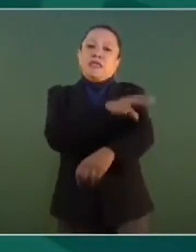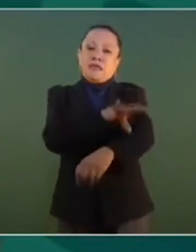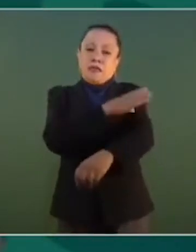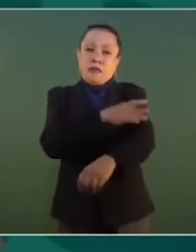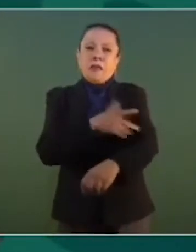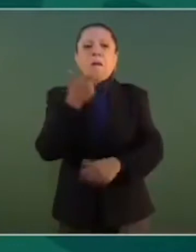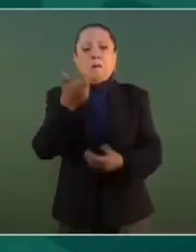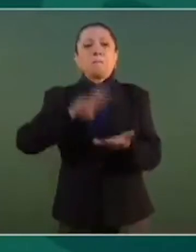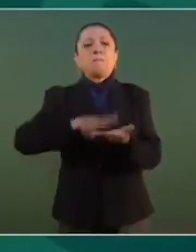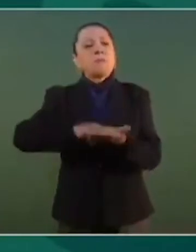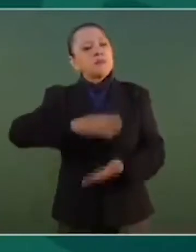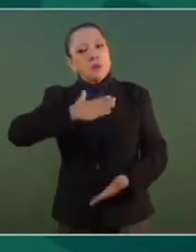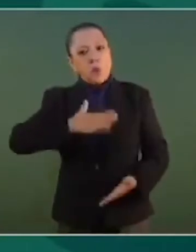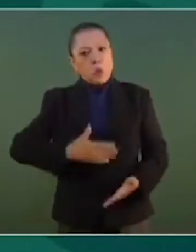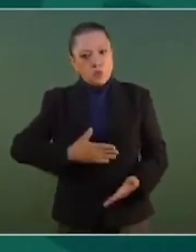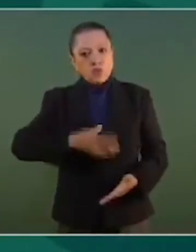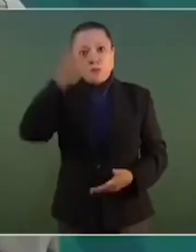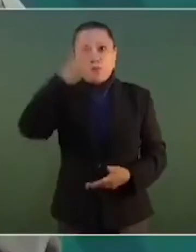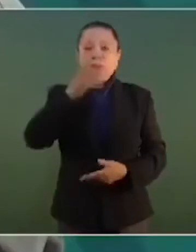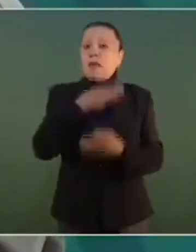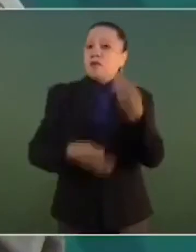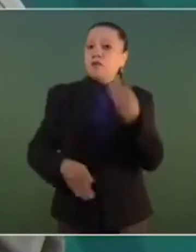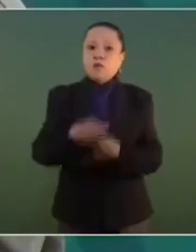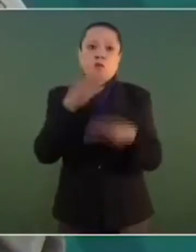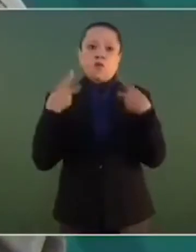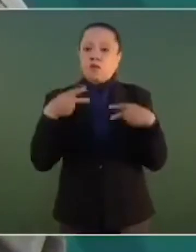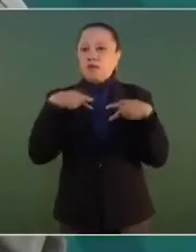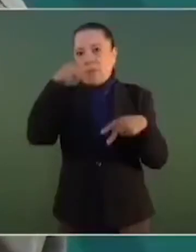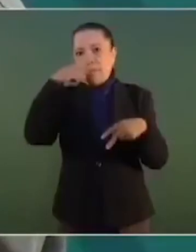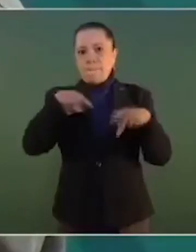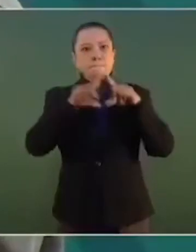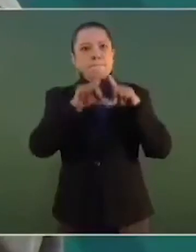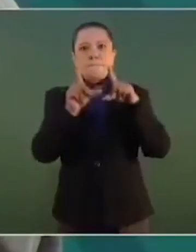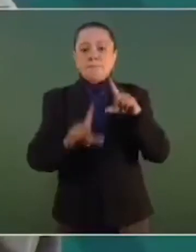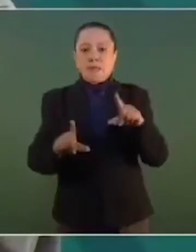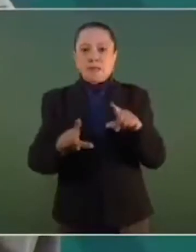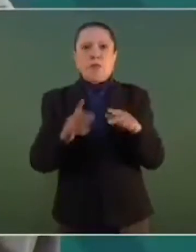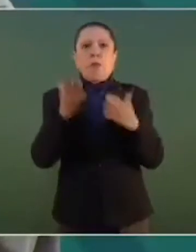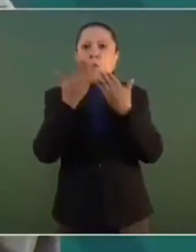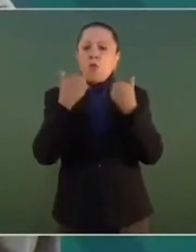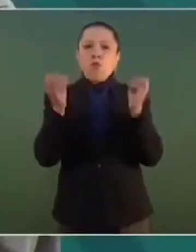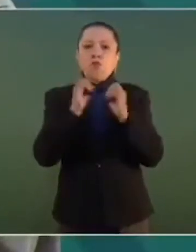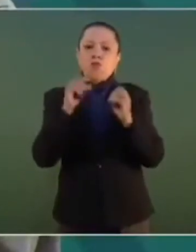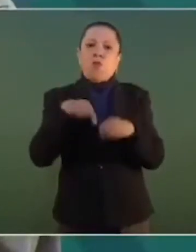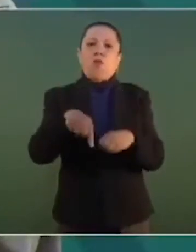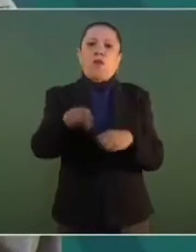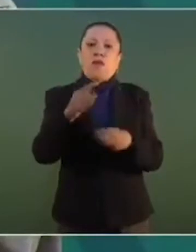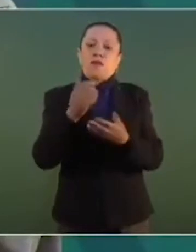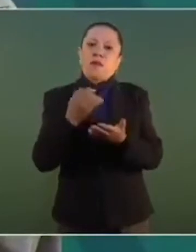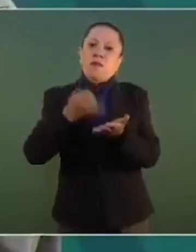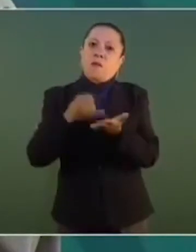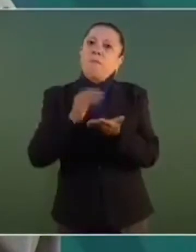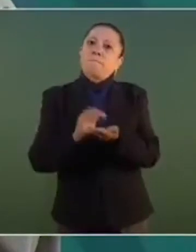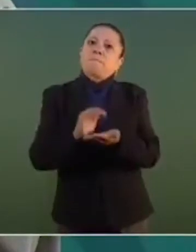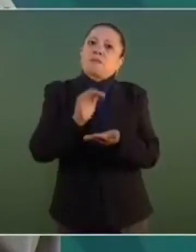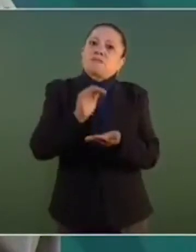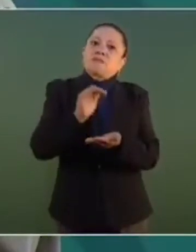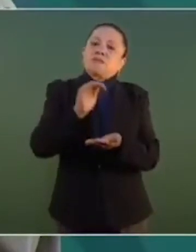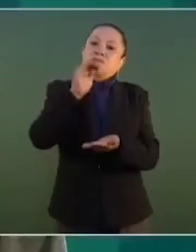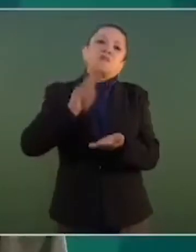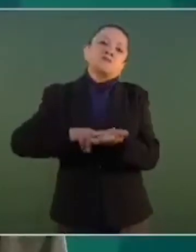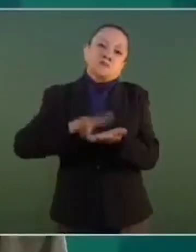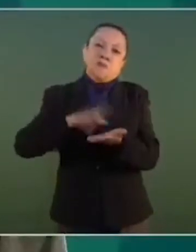justos para todos los mexicanos. El mandatario mexicano señaló que esta reforma no significa